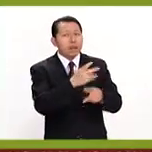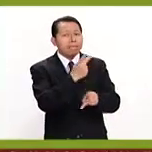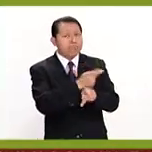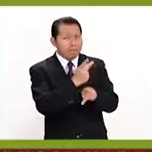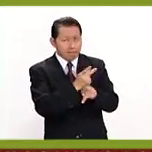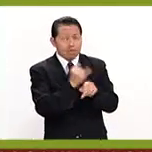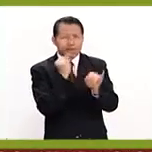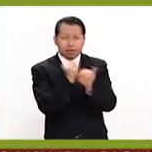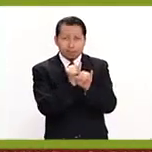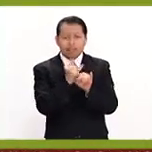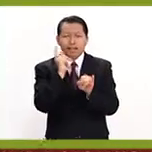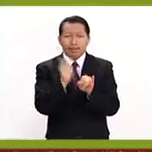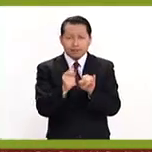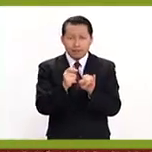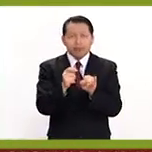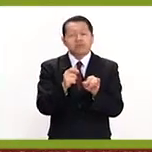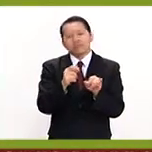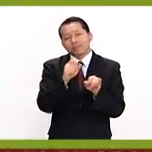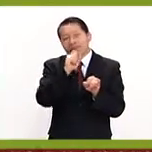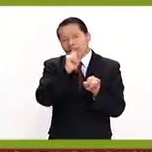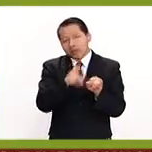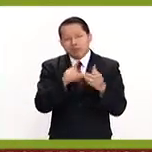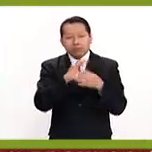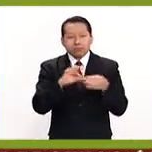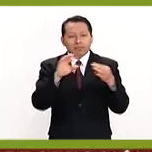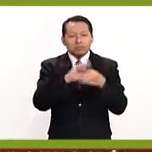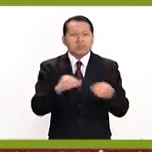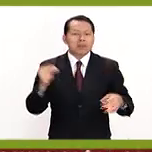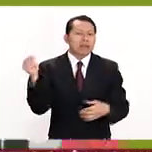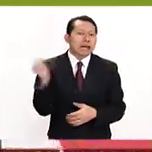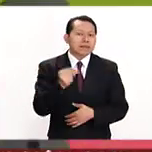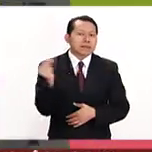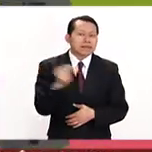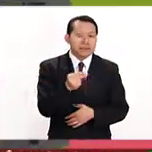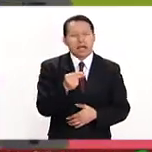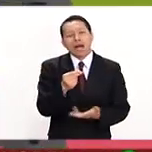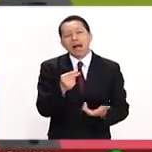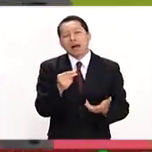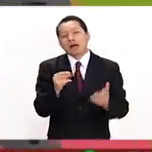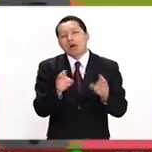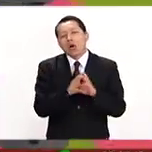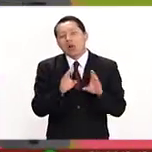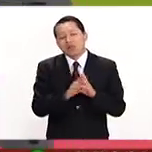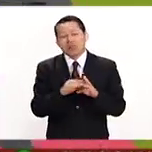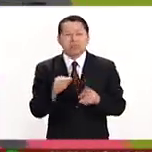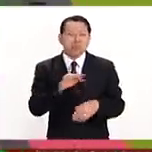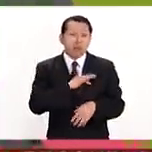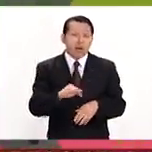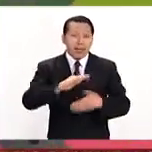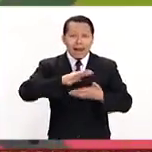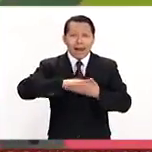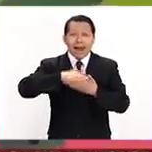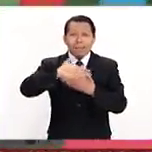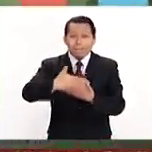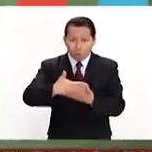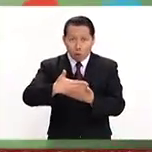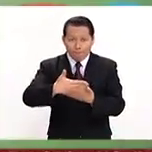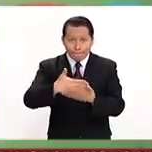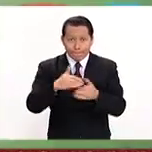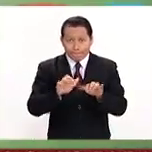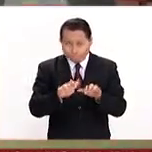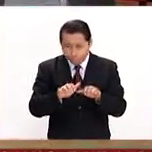educativo que, digo, por su nombre mismo, necesitan tener, pues, un equipo, llámese una laptop, una